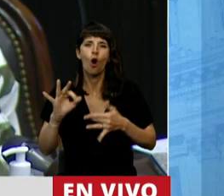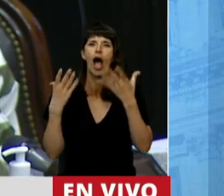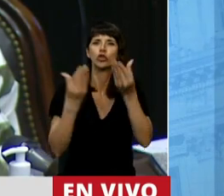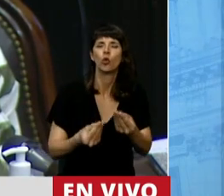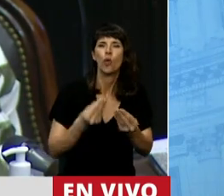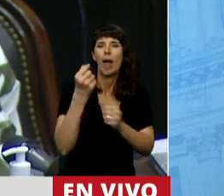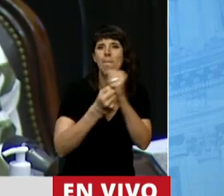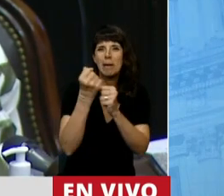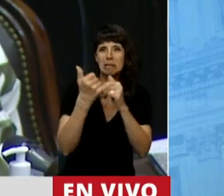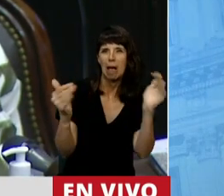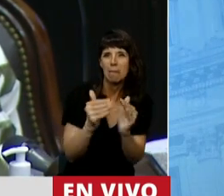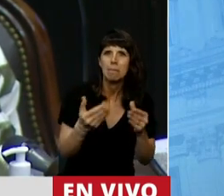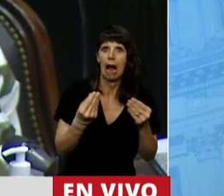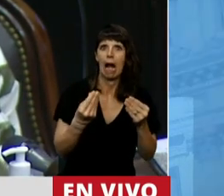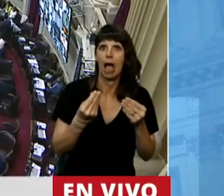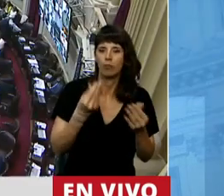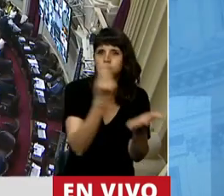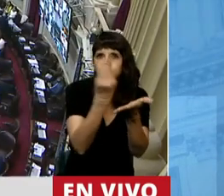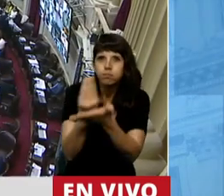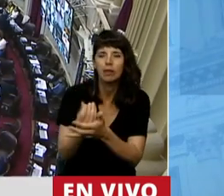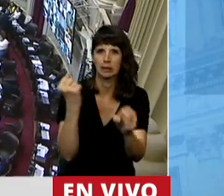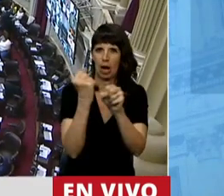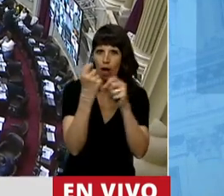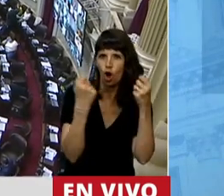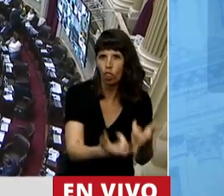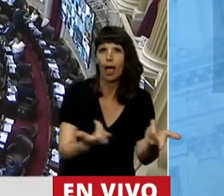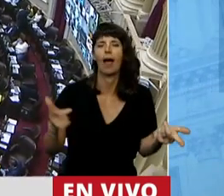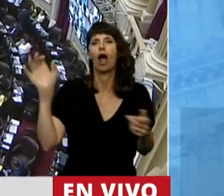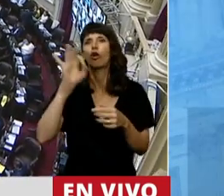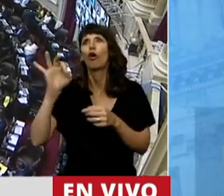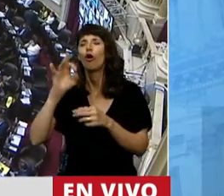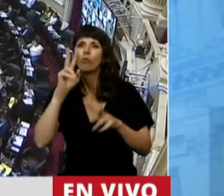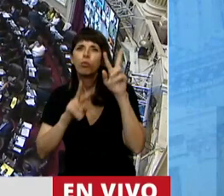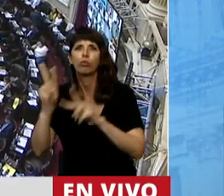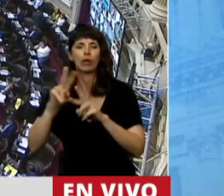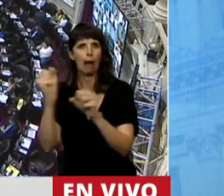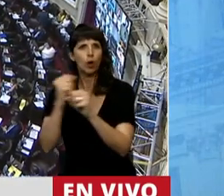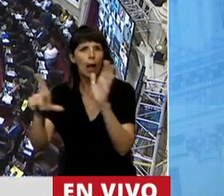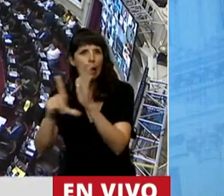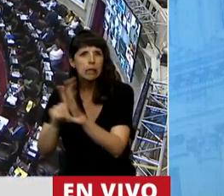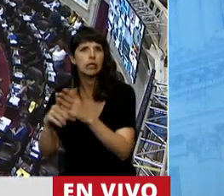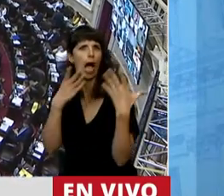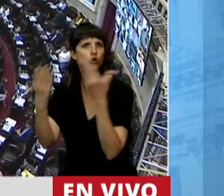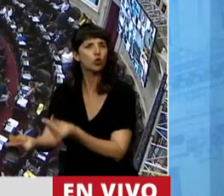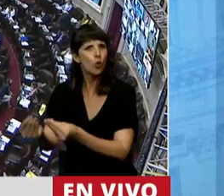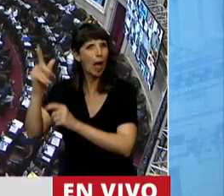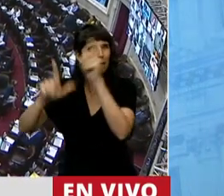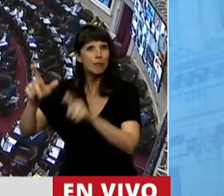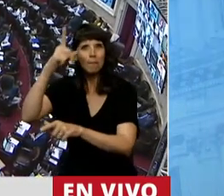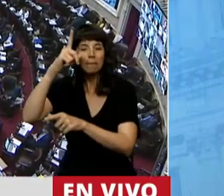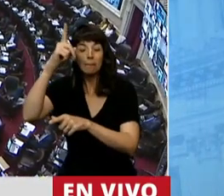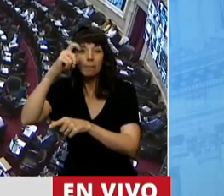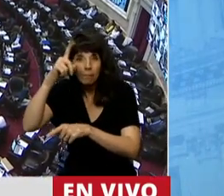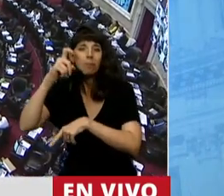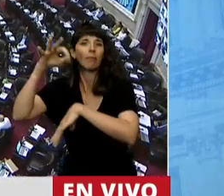puedan generar empleo. Deberíamos estar promoviendo leyes que beneficien a nuestro personal médico que tan mal la han pasado este